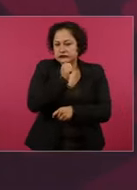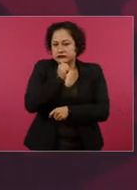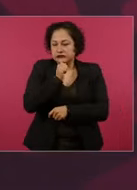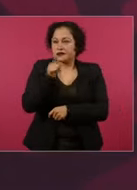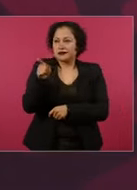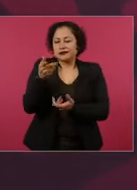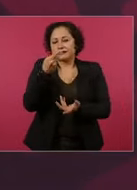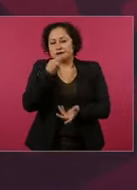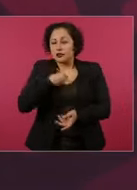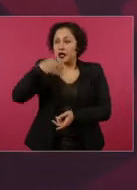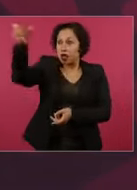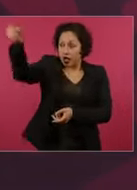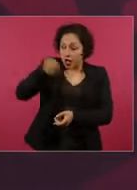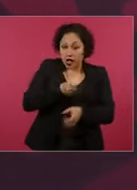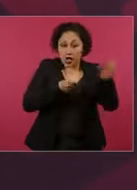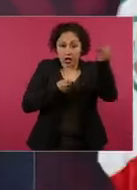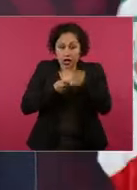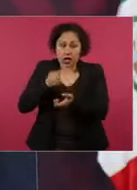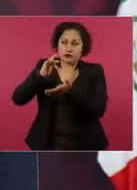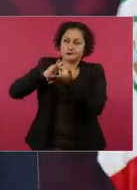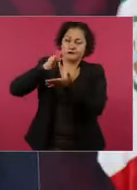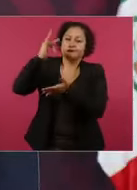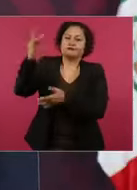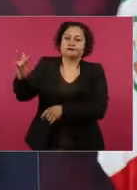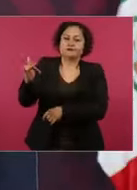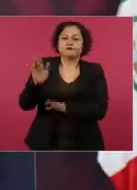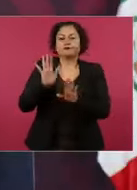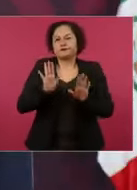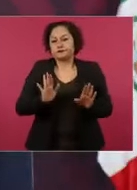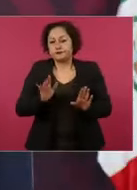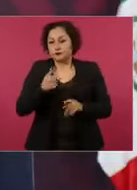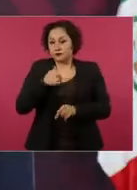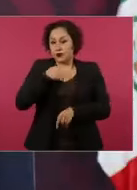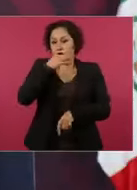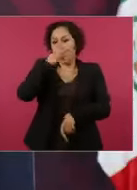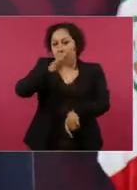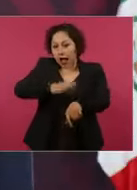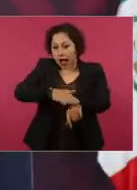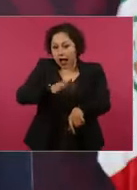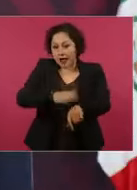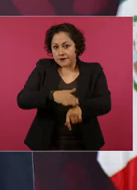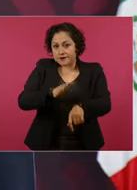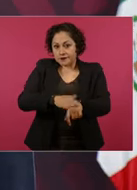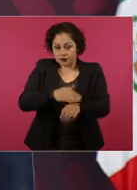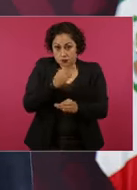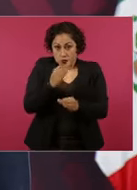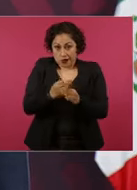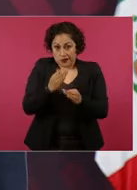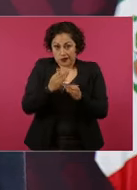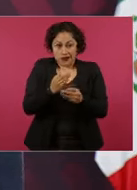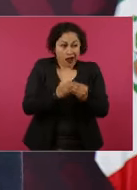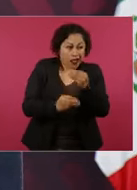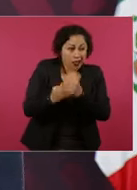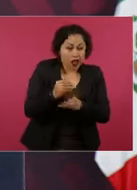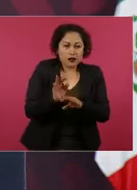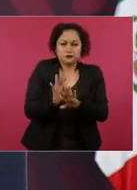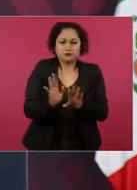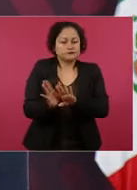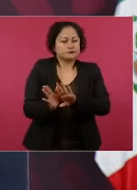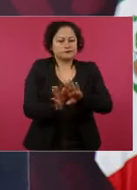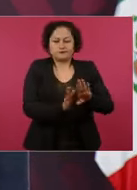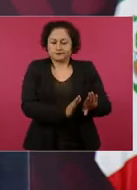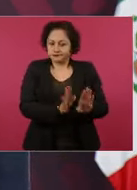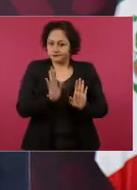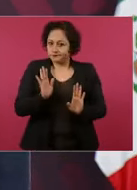nada más es subrayar que la política neoliberal